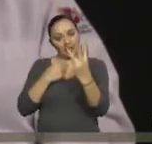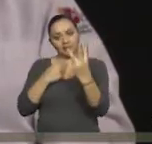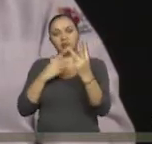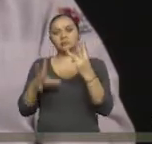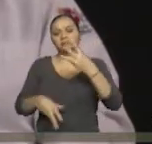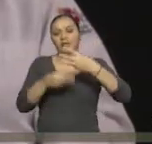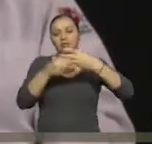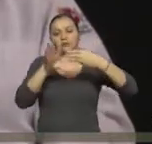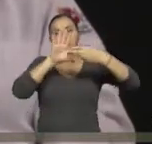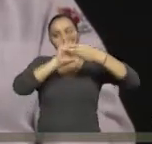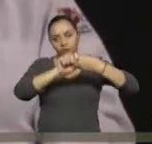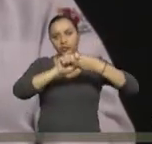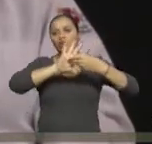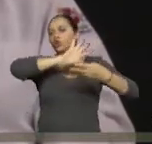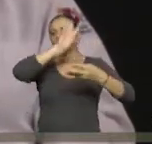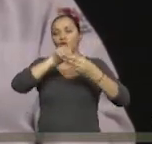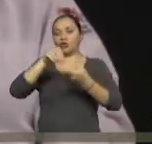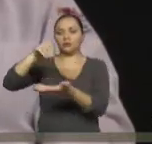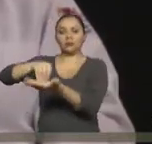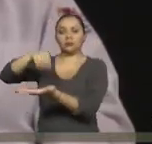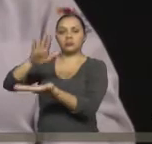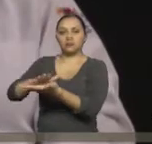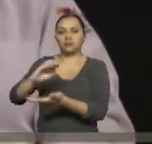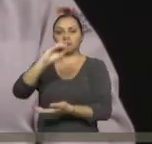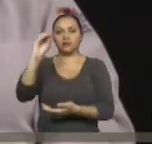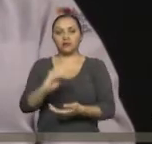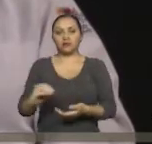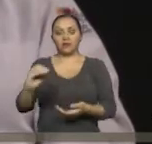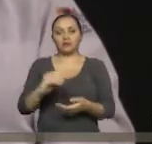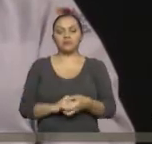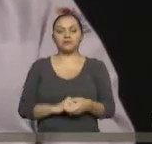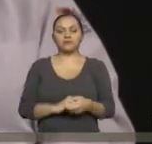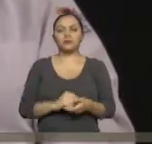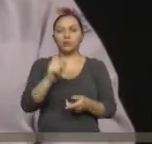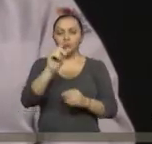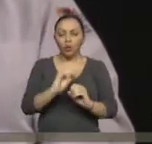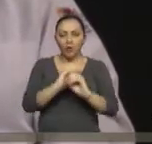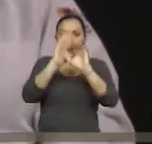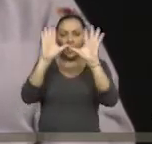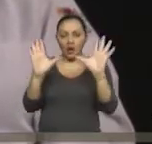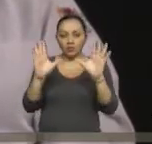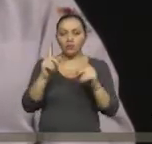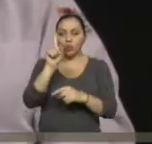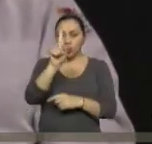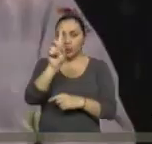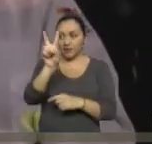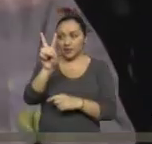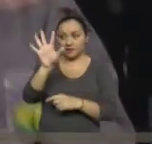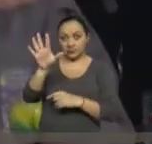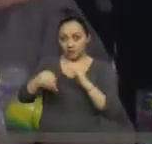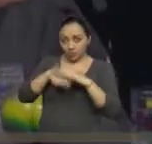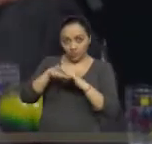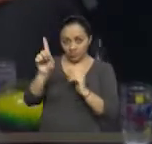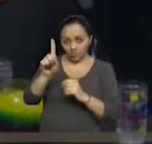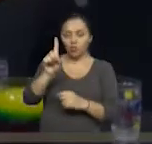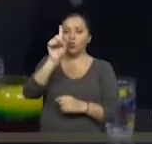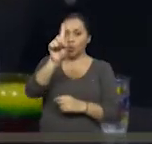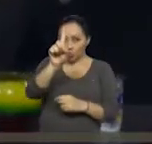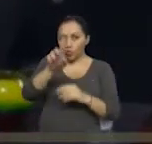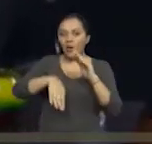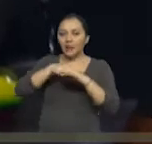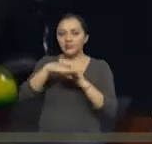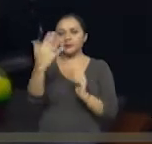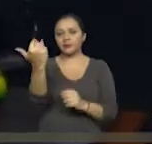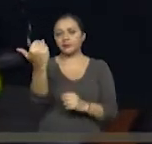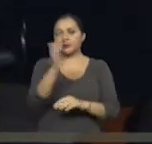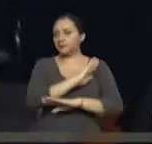siendo el puntaje global con el cual se acredita a la persona con discapacidad. Solo para aclarar, no es de uno a 25, sino es de uno a 15. 15 puntos.